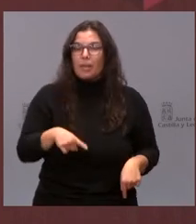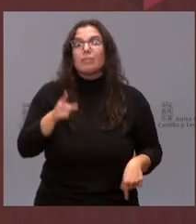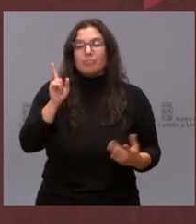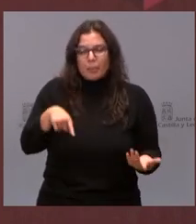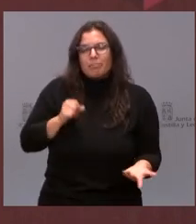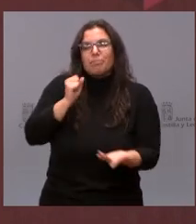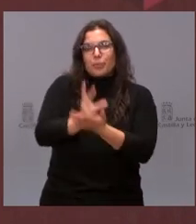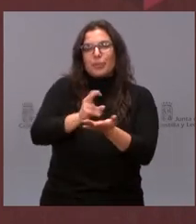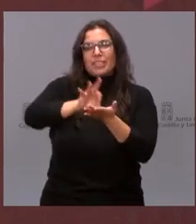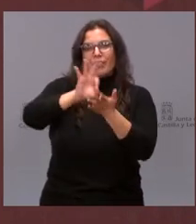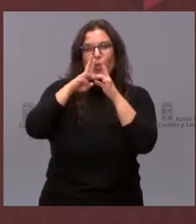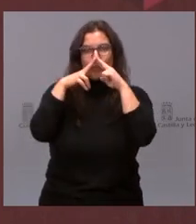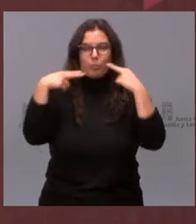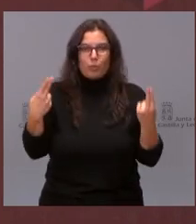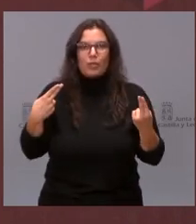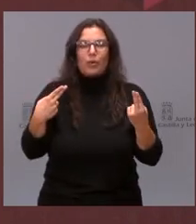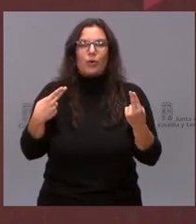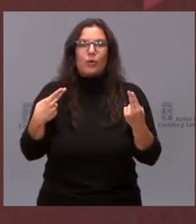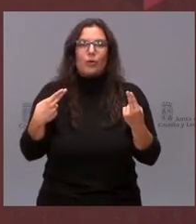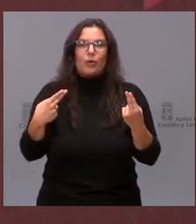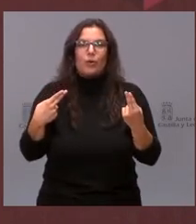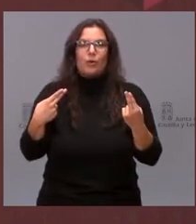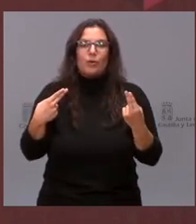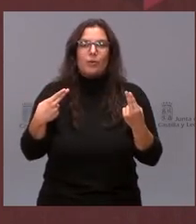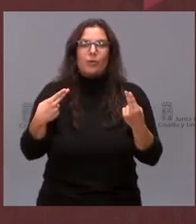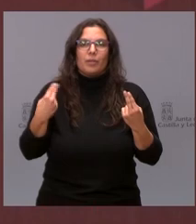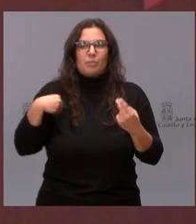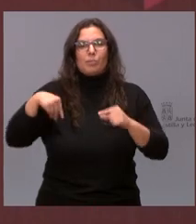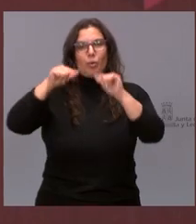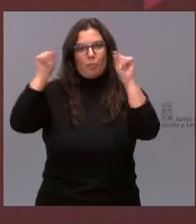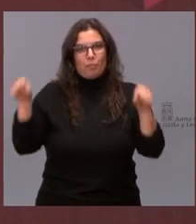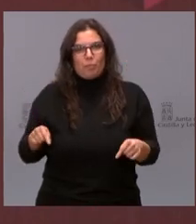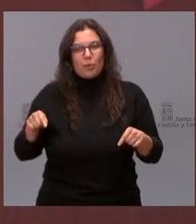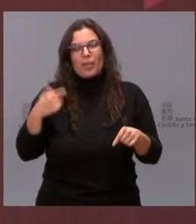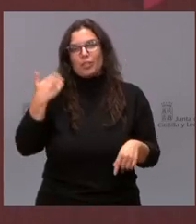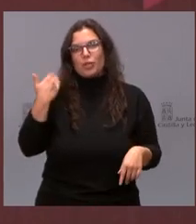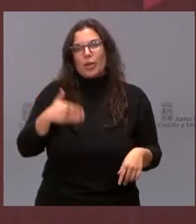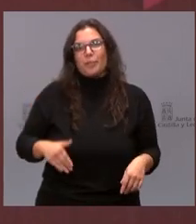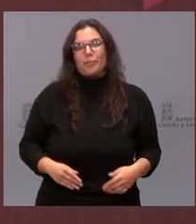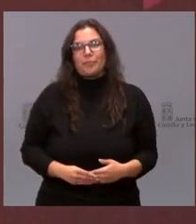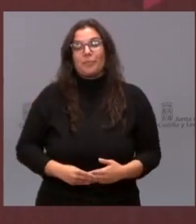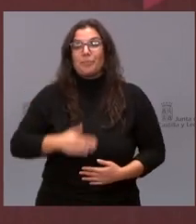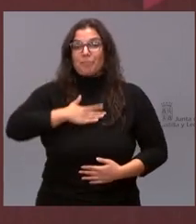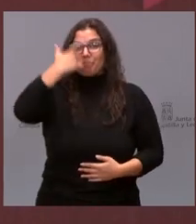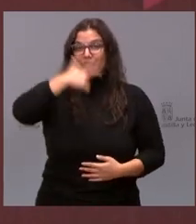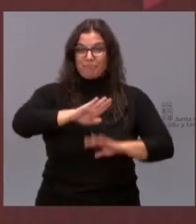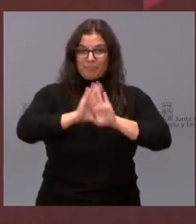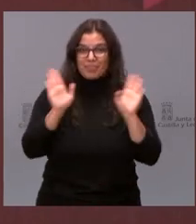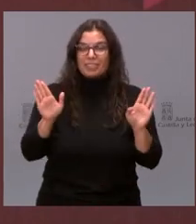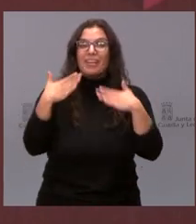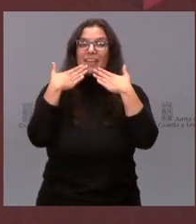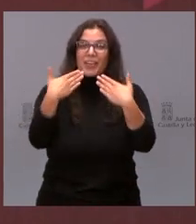apuesta por los servicios públicos en la provincia de Soria. Por mi parte, nada más.